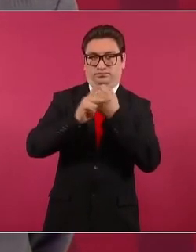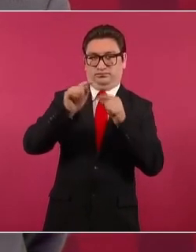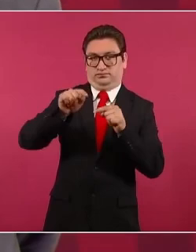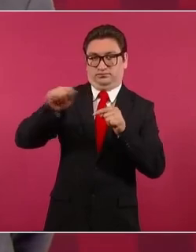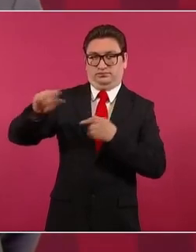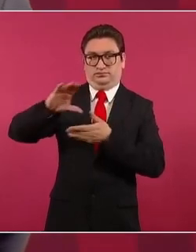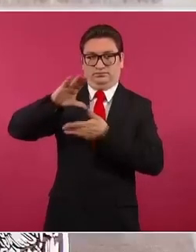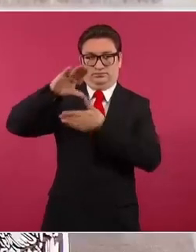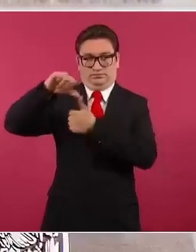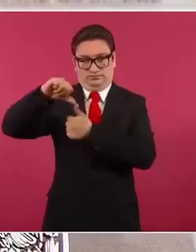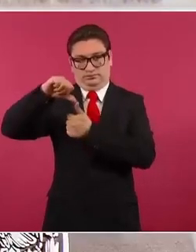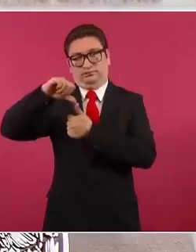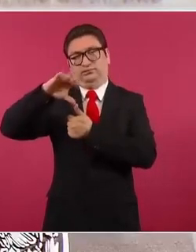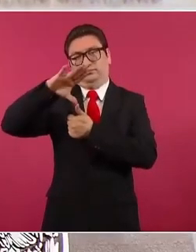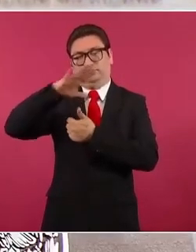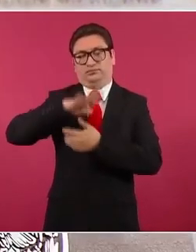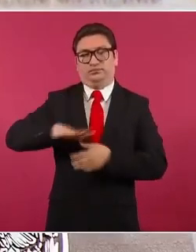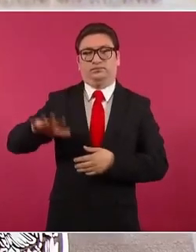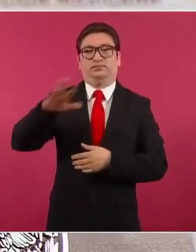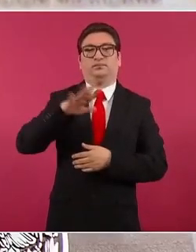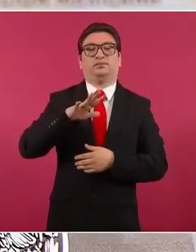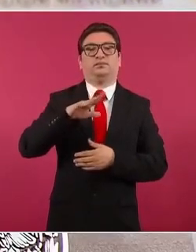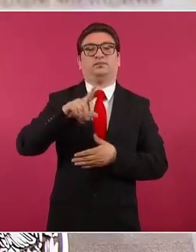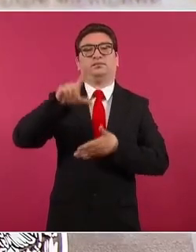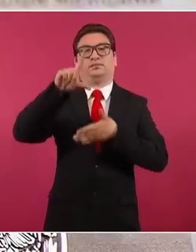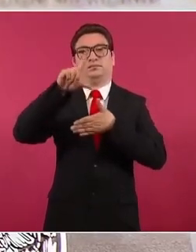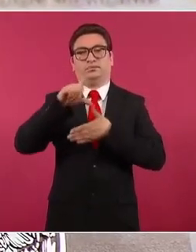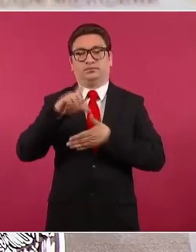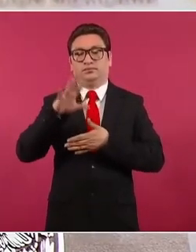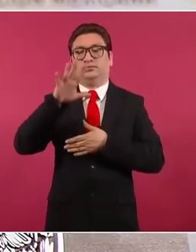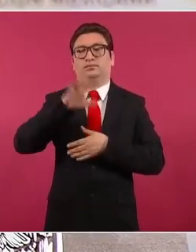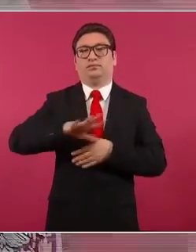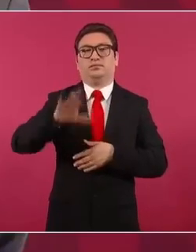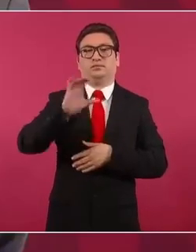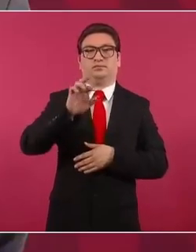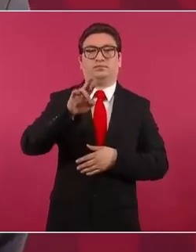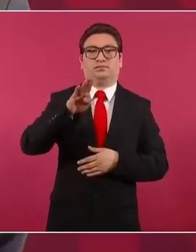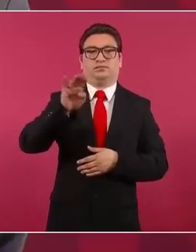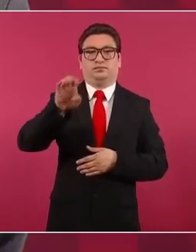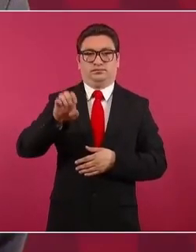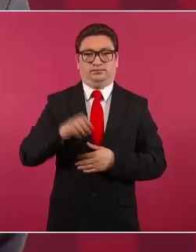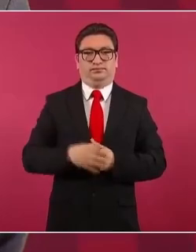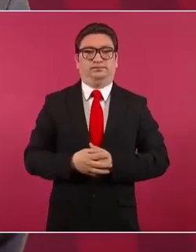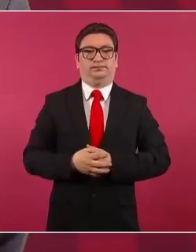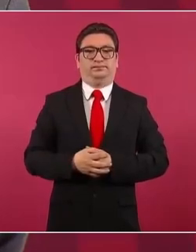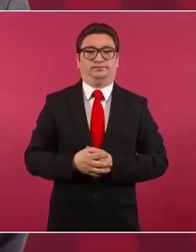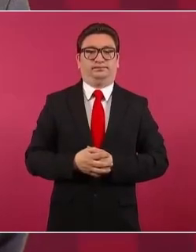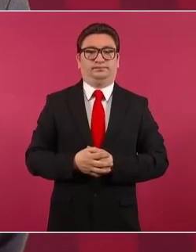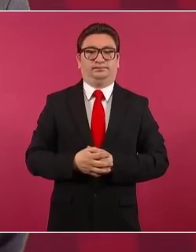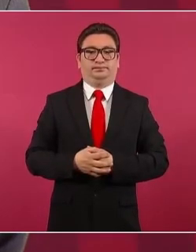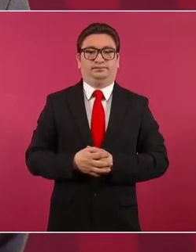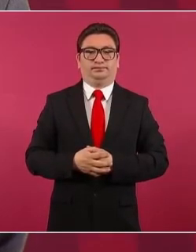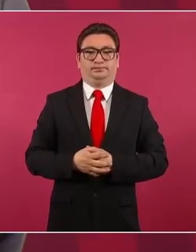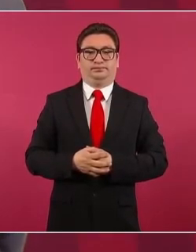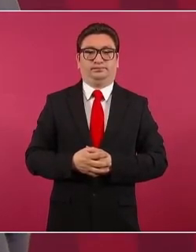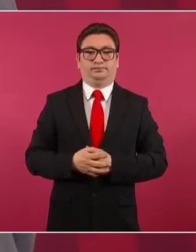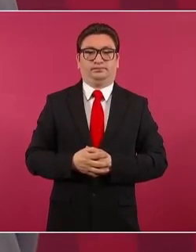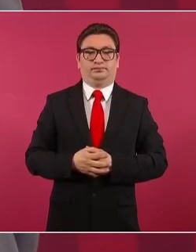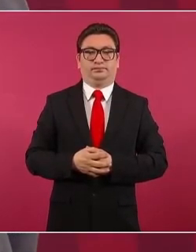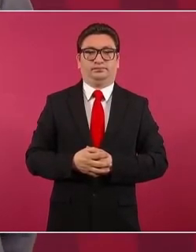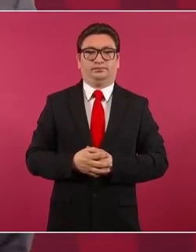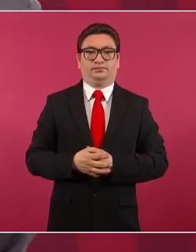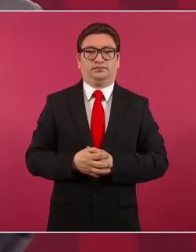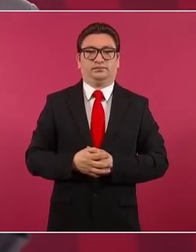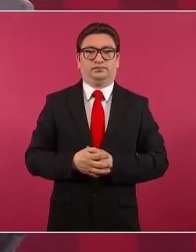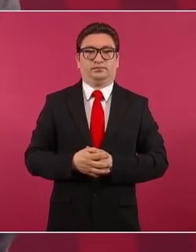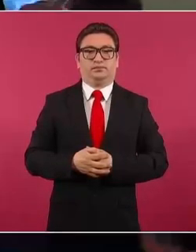Centroamérica, de América Latina y del Caribe, lo que fue